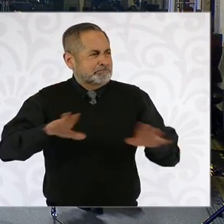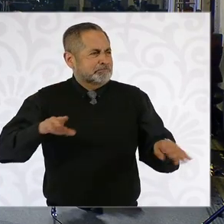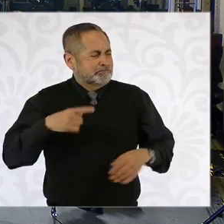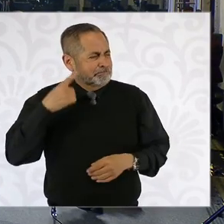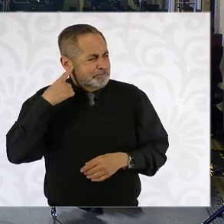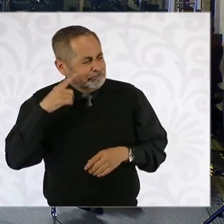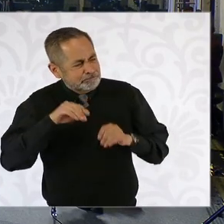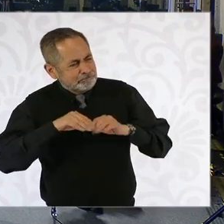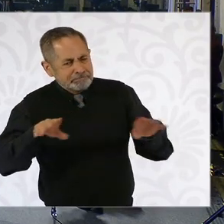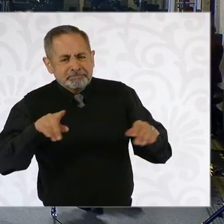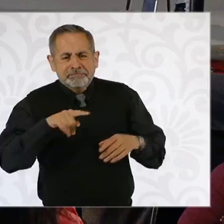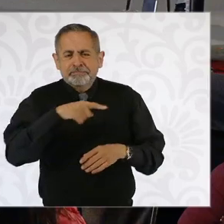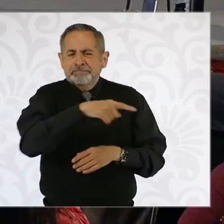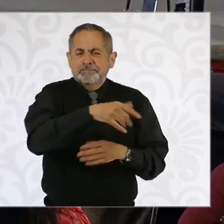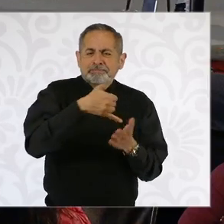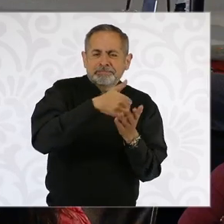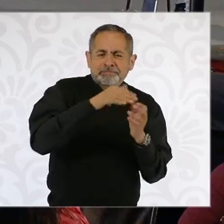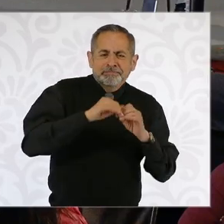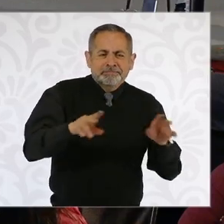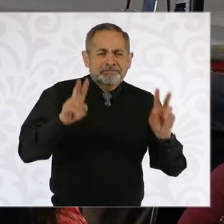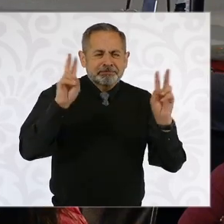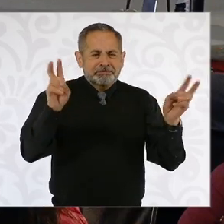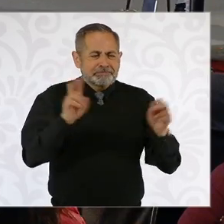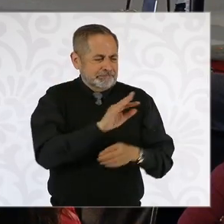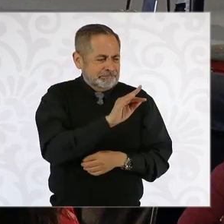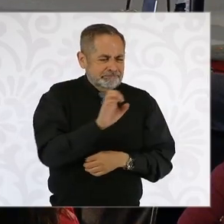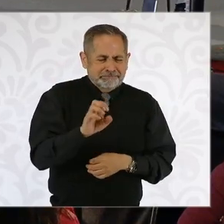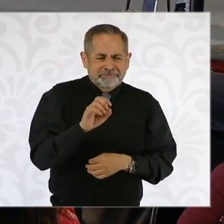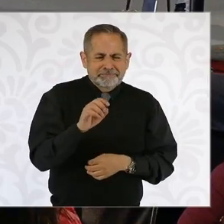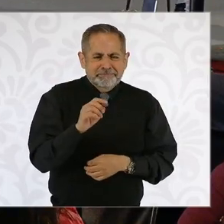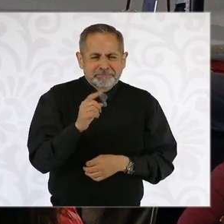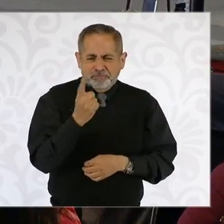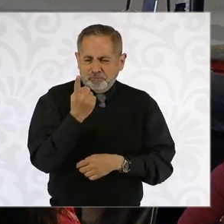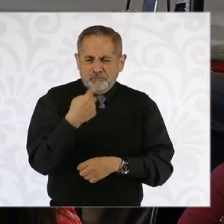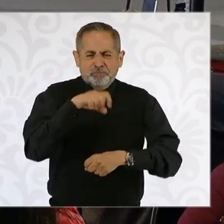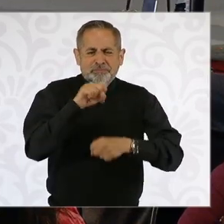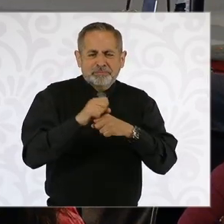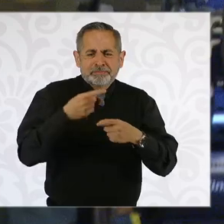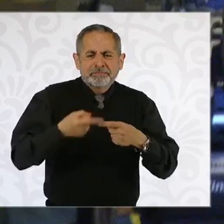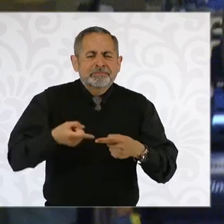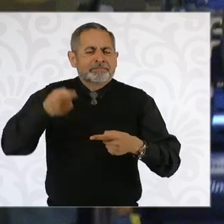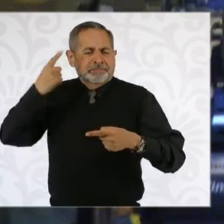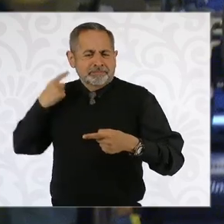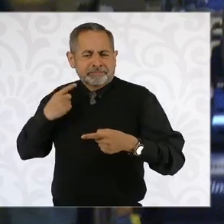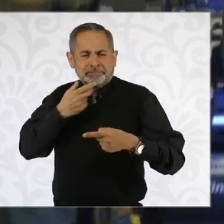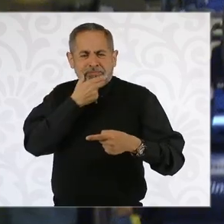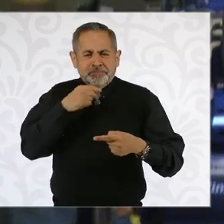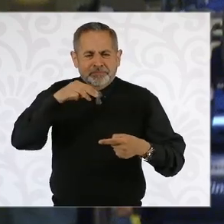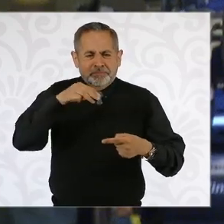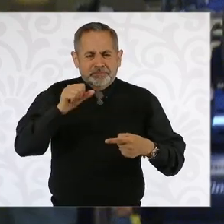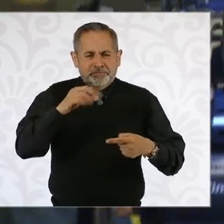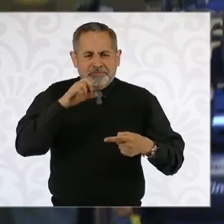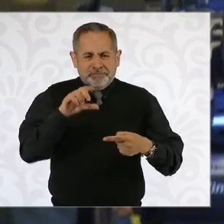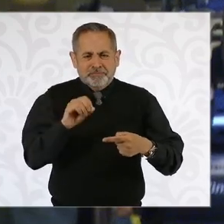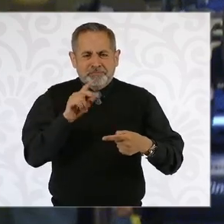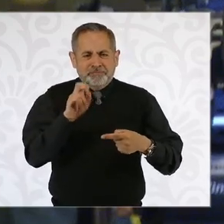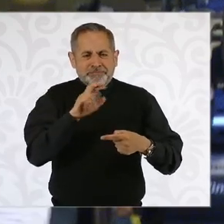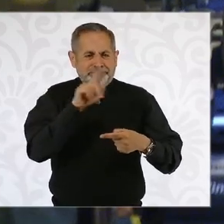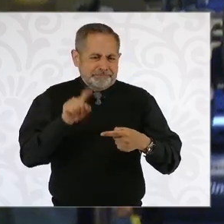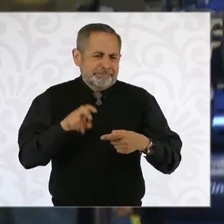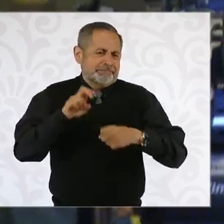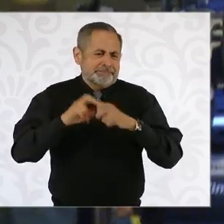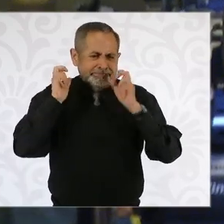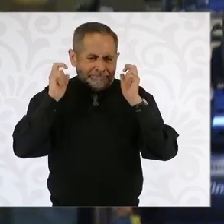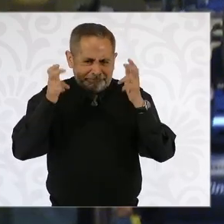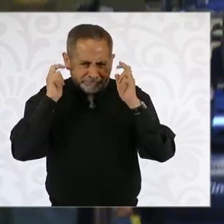editorial desde la fe a una semana del homicidio de Marcelo Pérez en Chiapas. Y, bueno,